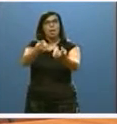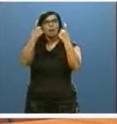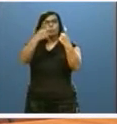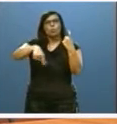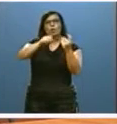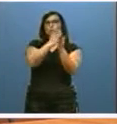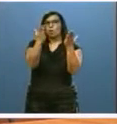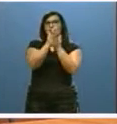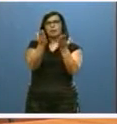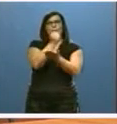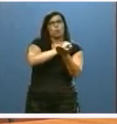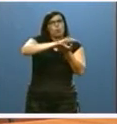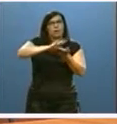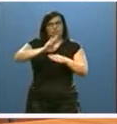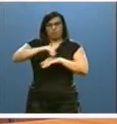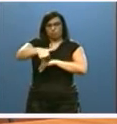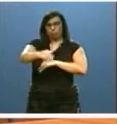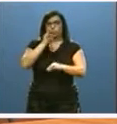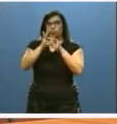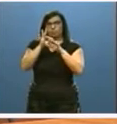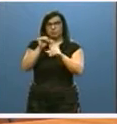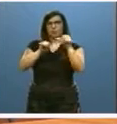gratis en el curso que se inicia en septiembre.